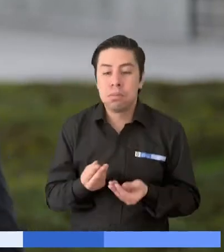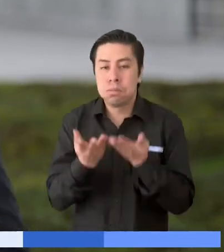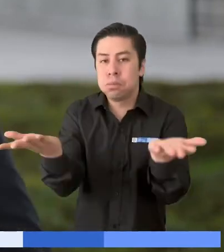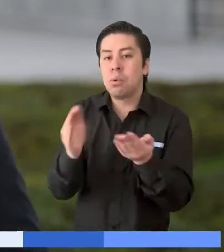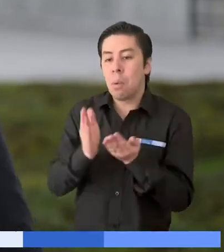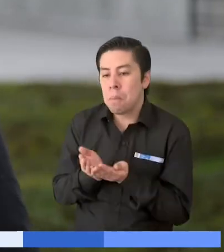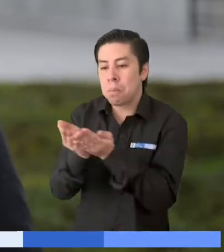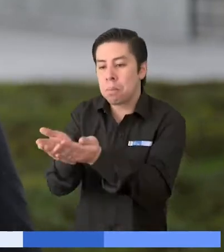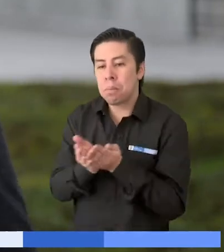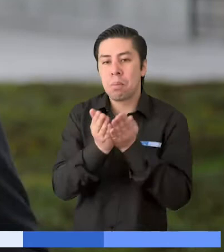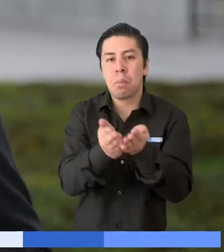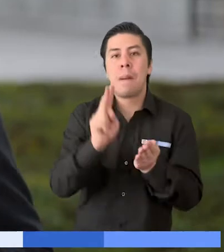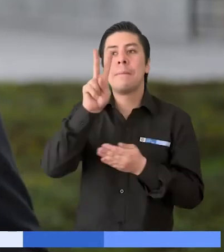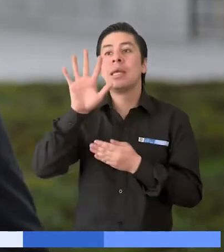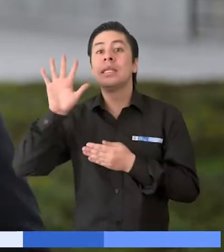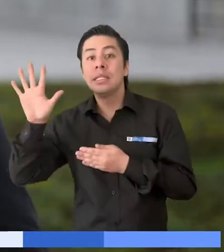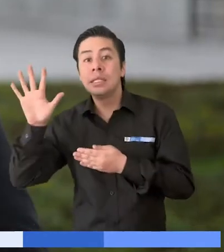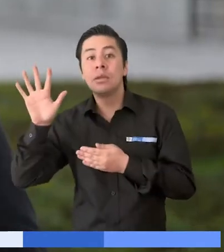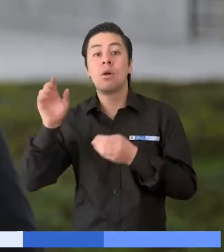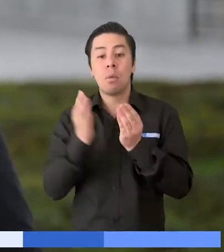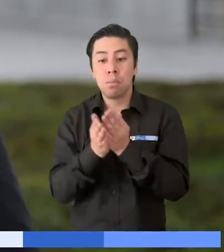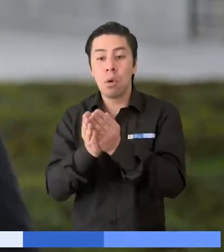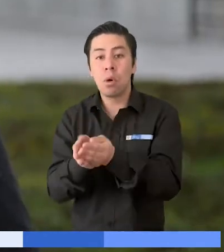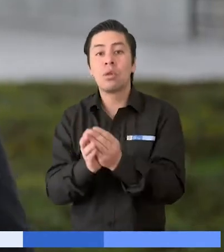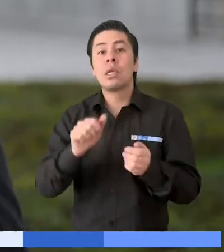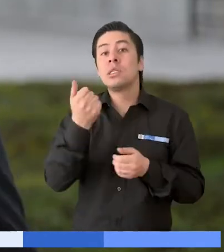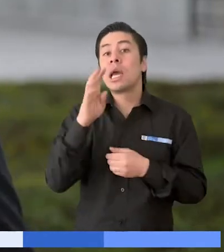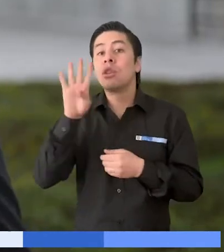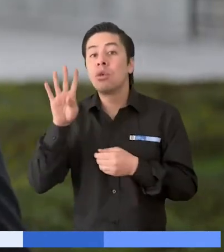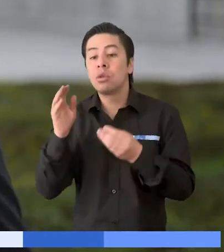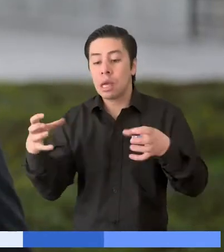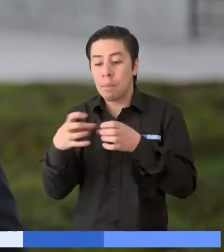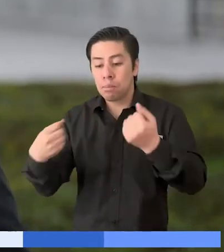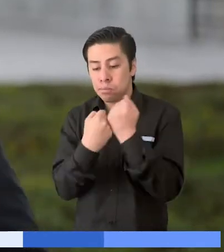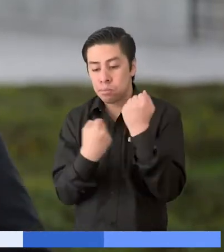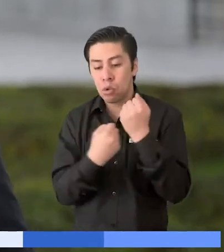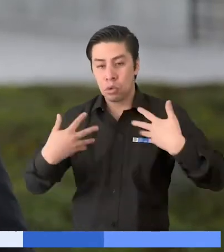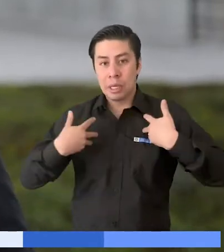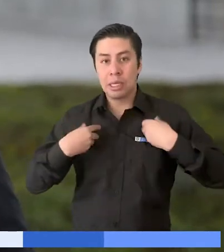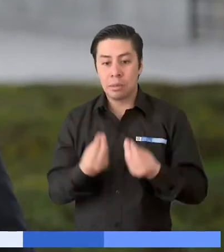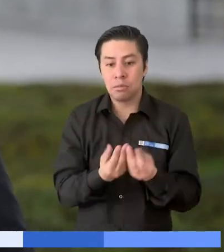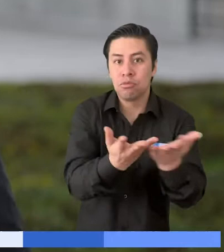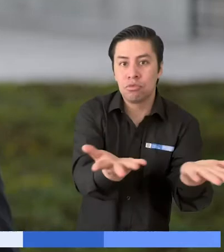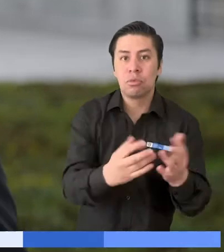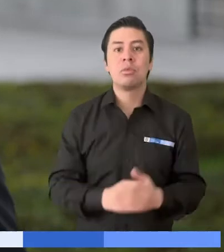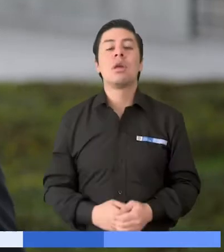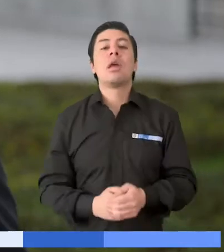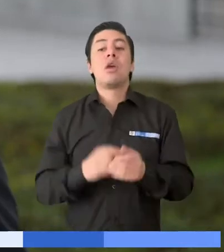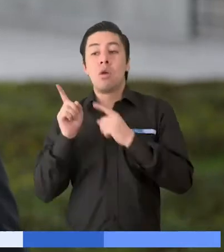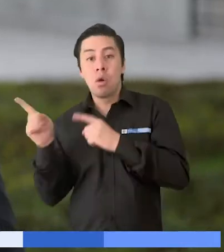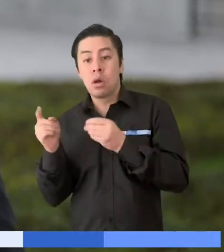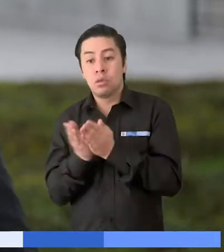motor, los cuales 14 fueron adquiridos con los recursos entregados por la unidad. Con estos elementos se espera que estos